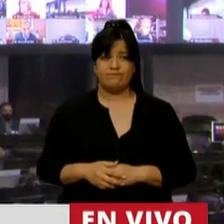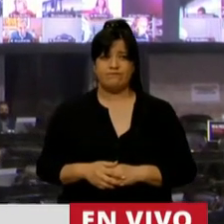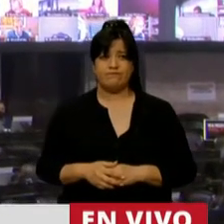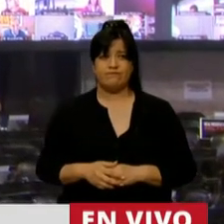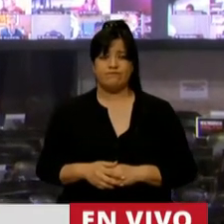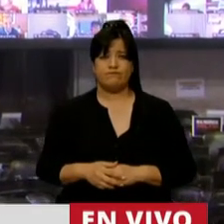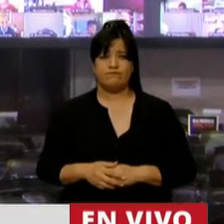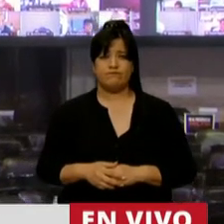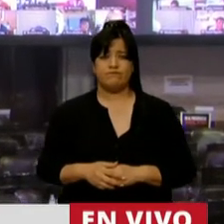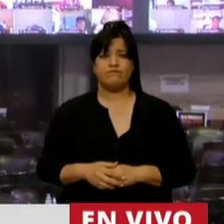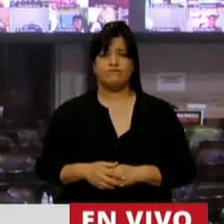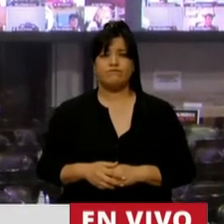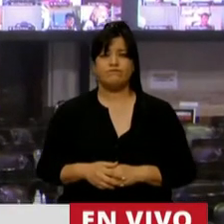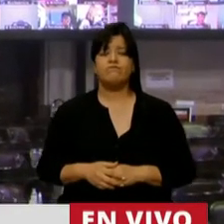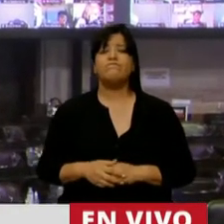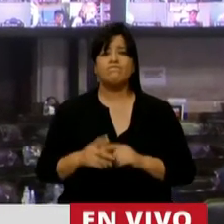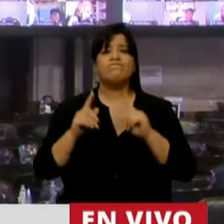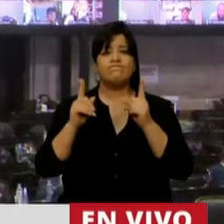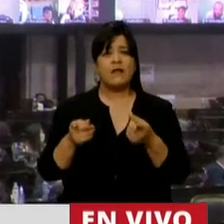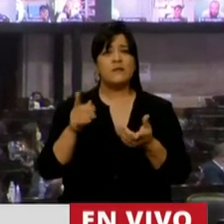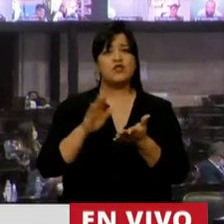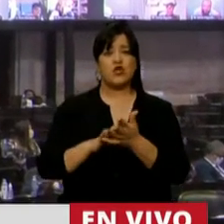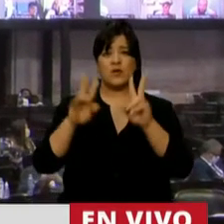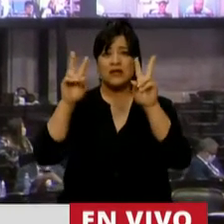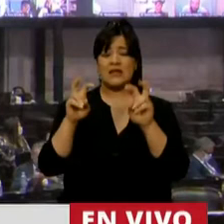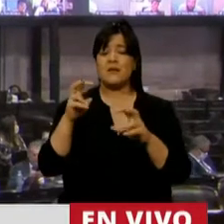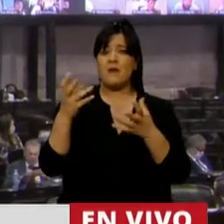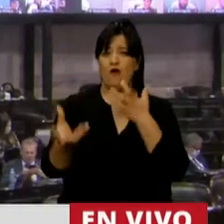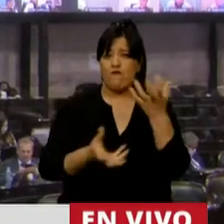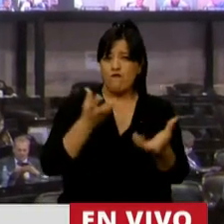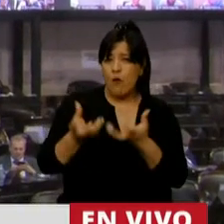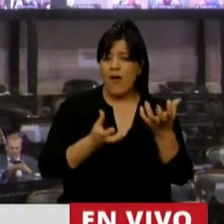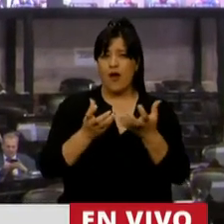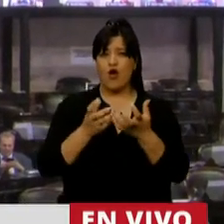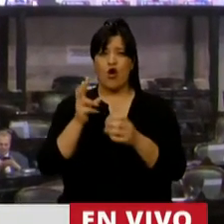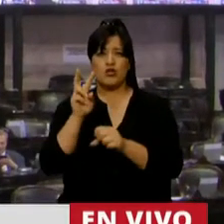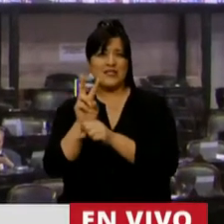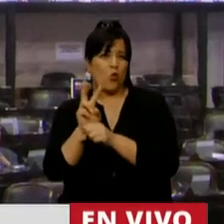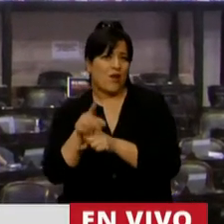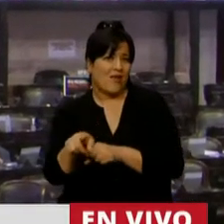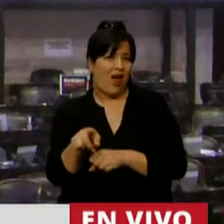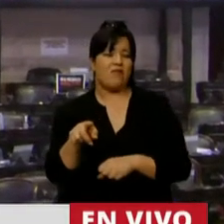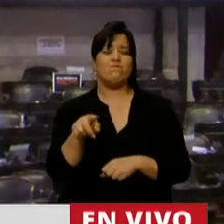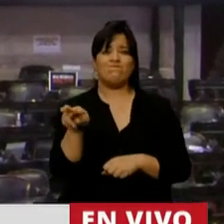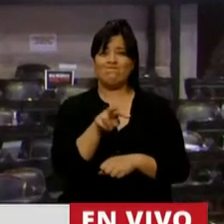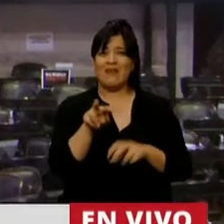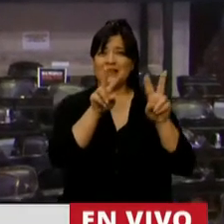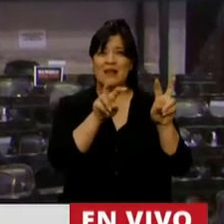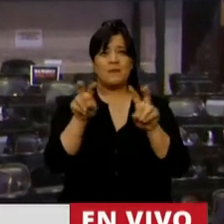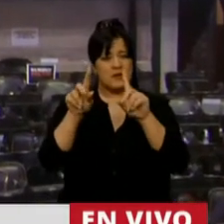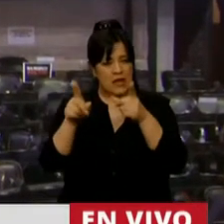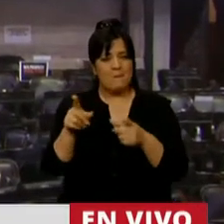De manera tal de que también el tema del fuego, la seguridad, han sido aspectos que han sido... Y la